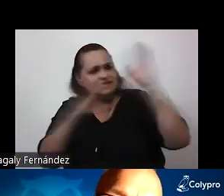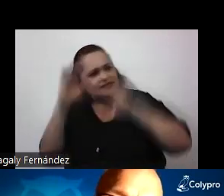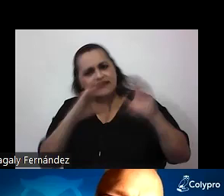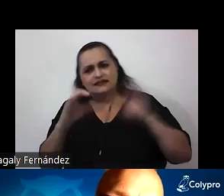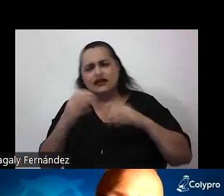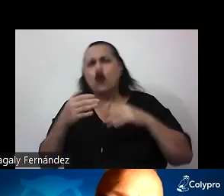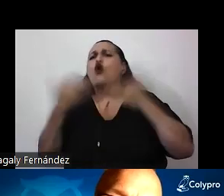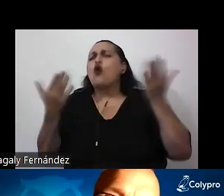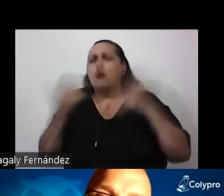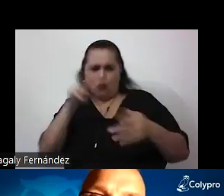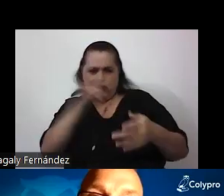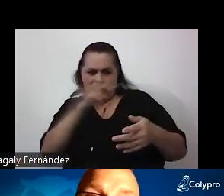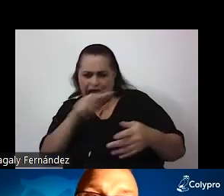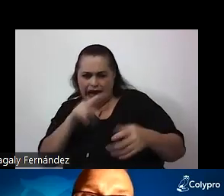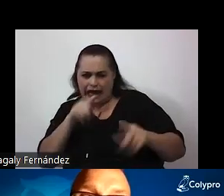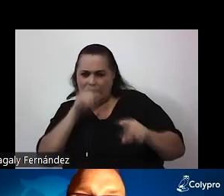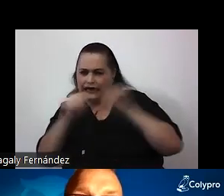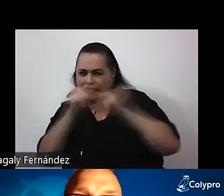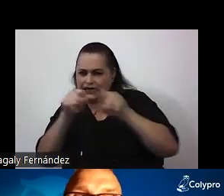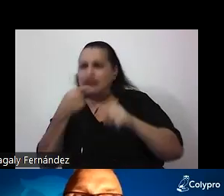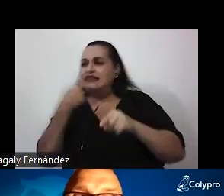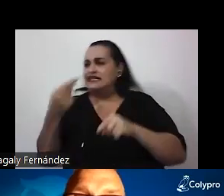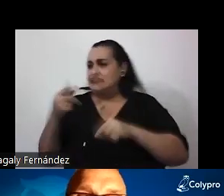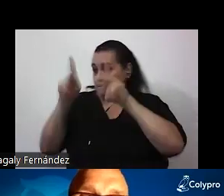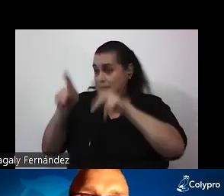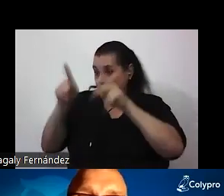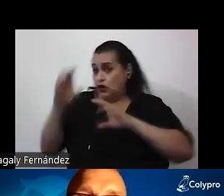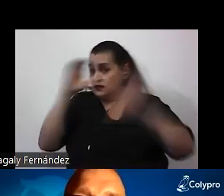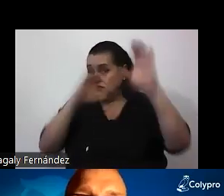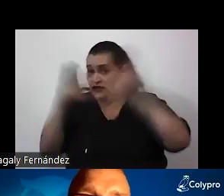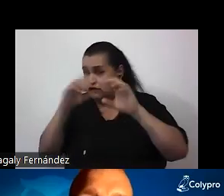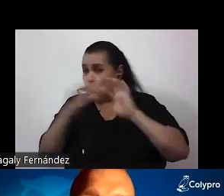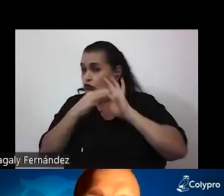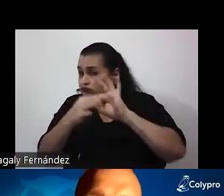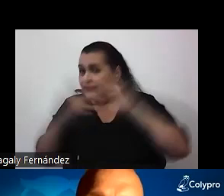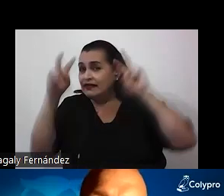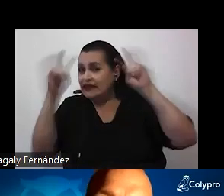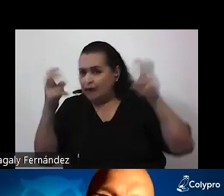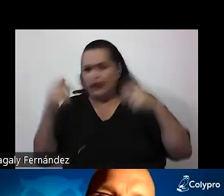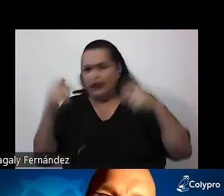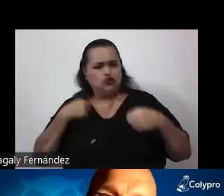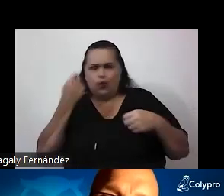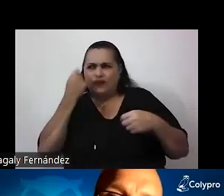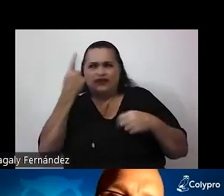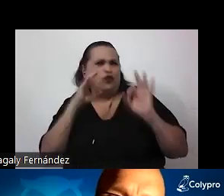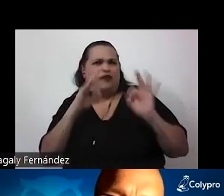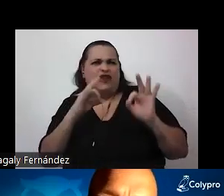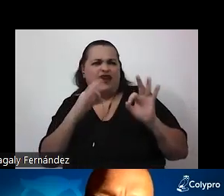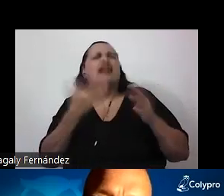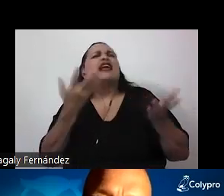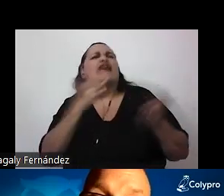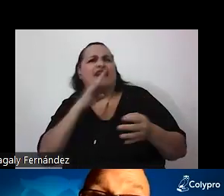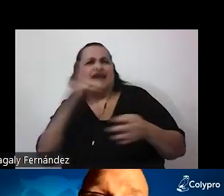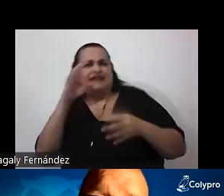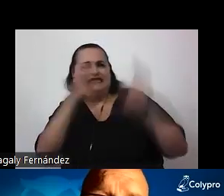críticamente lo que dicen los y las científicas sobre este tema si yo no entiendo más o menos bien en qué consiste la ciencia